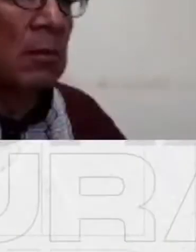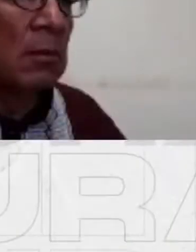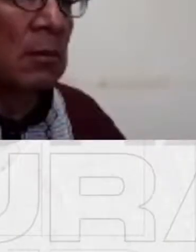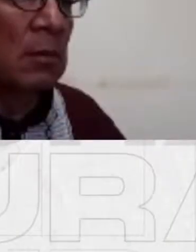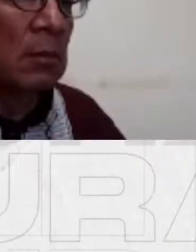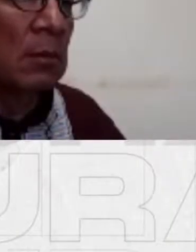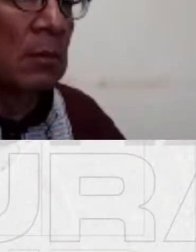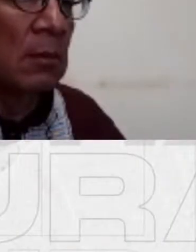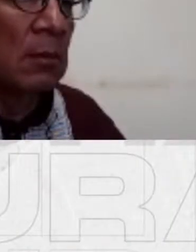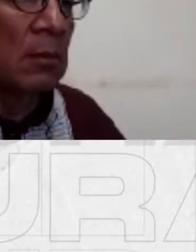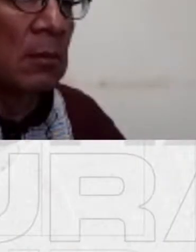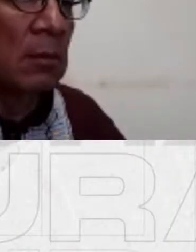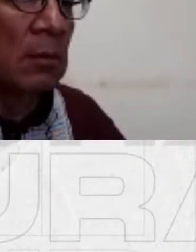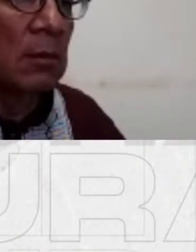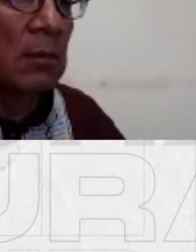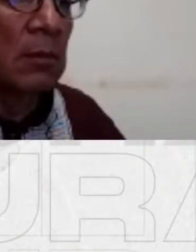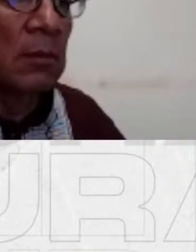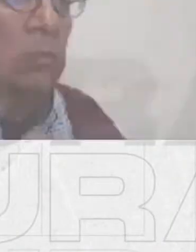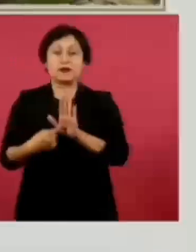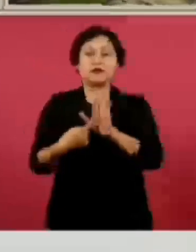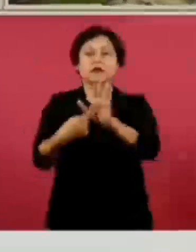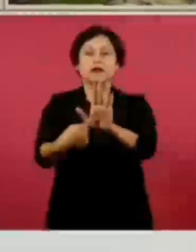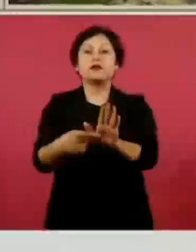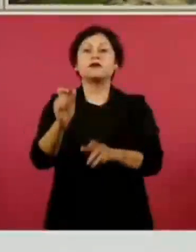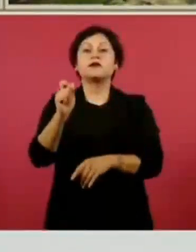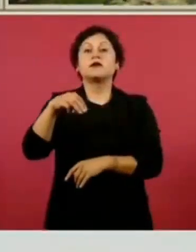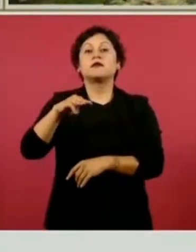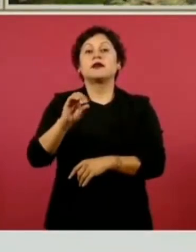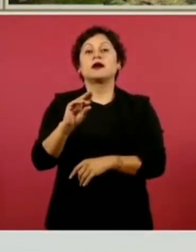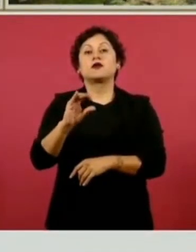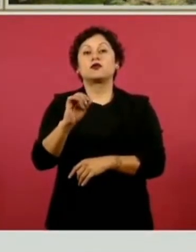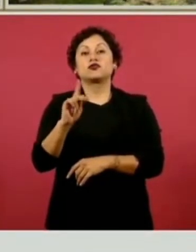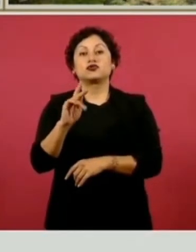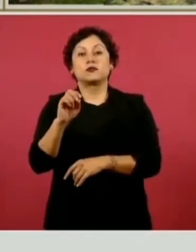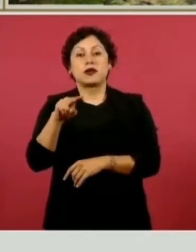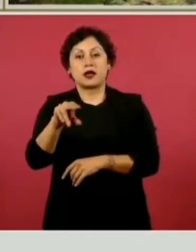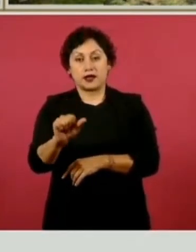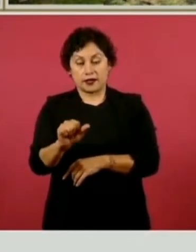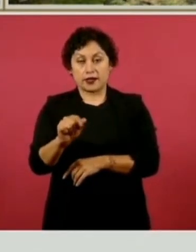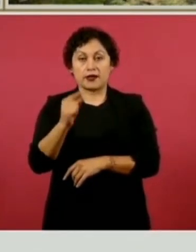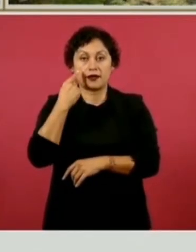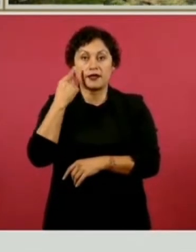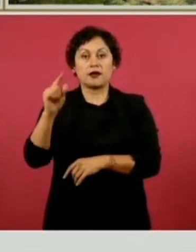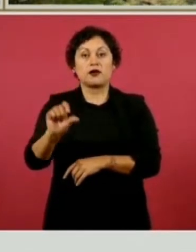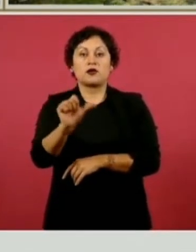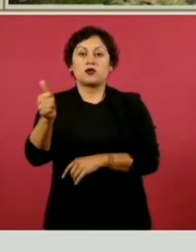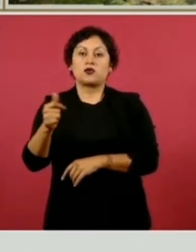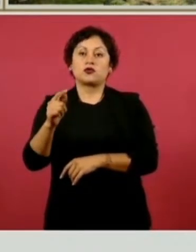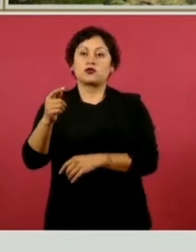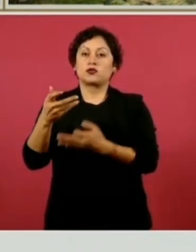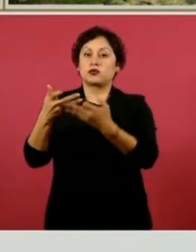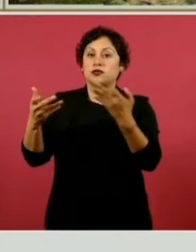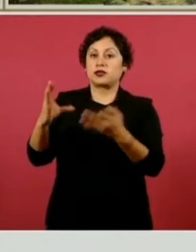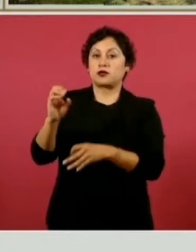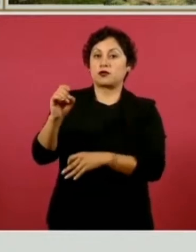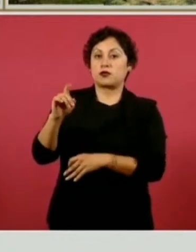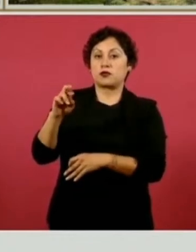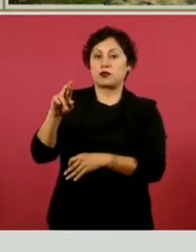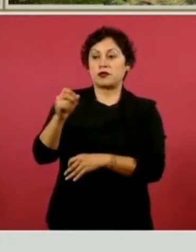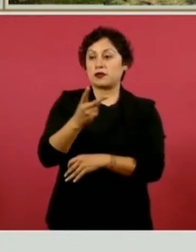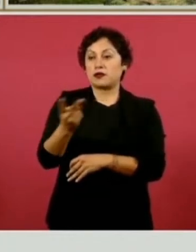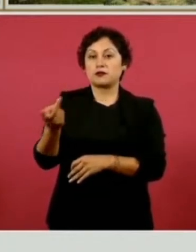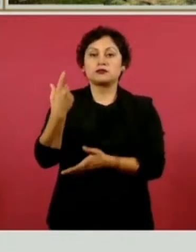este caso de un centro de salud en Macuspana y también en Tierra Colorada, donde ha sido mantenimiento de equipo, adquisición de